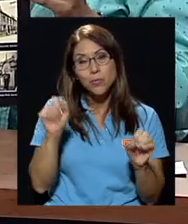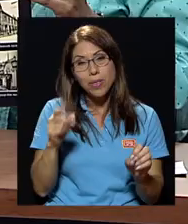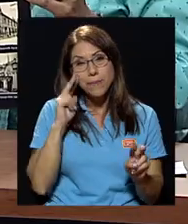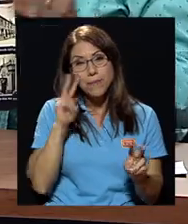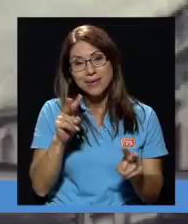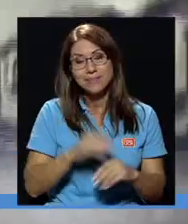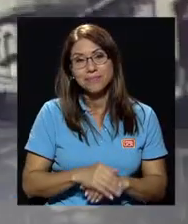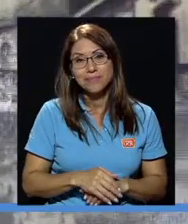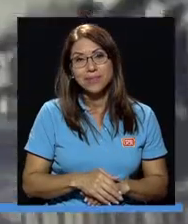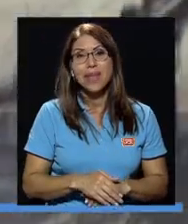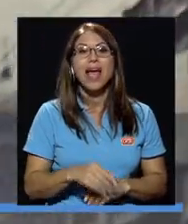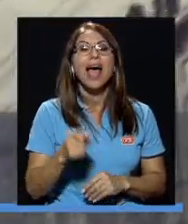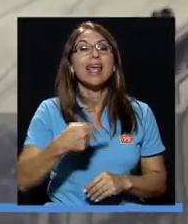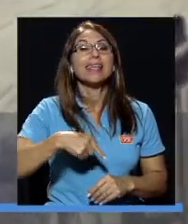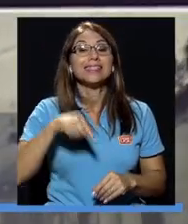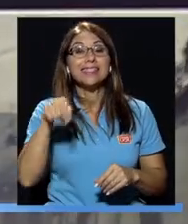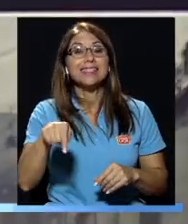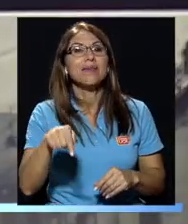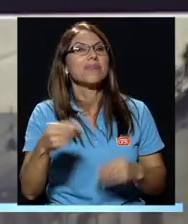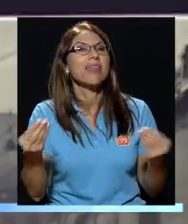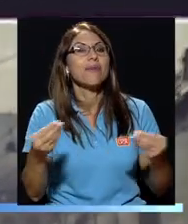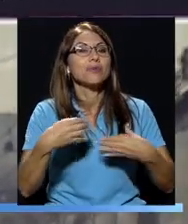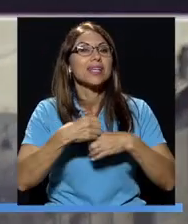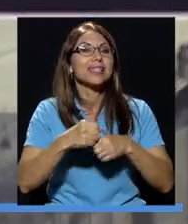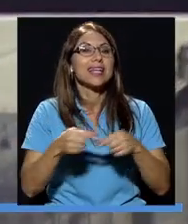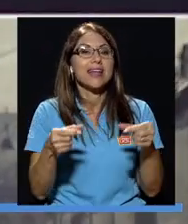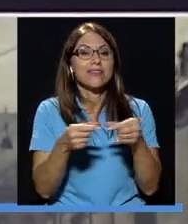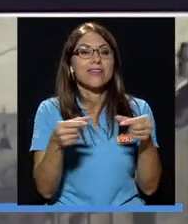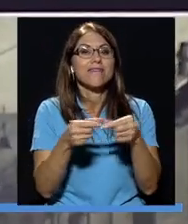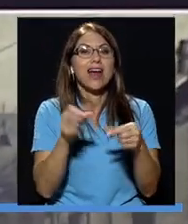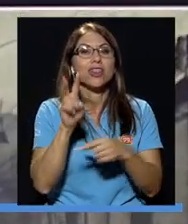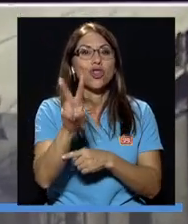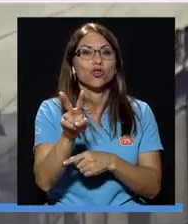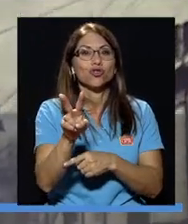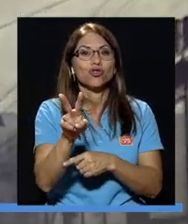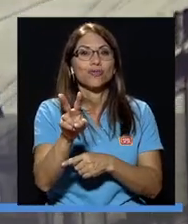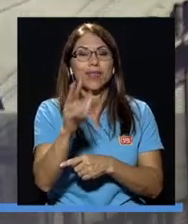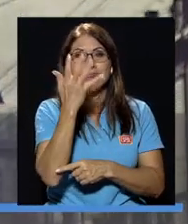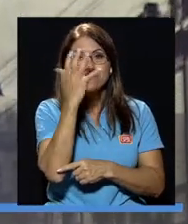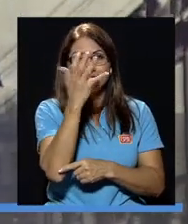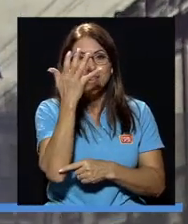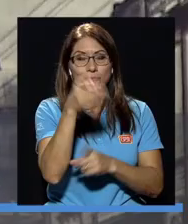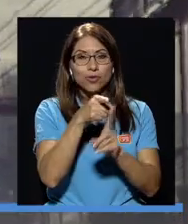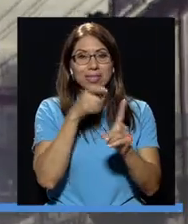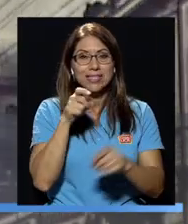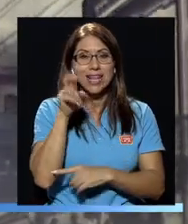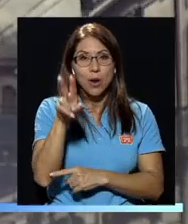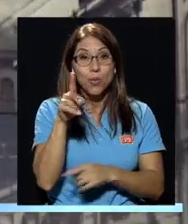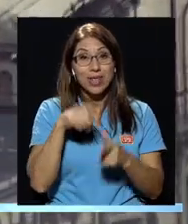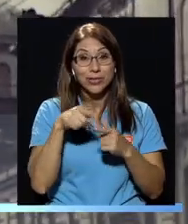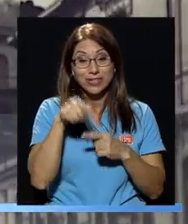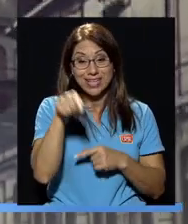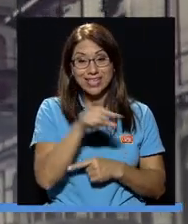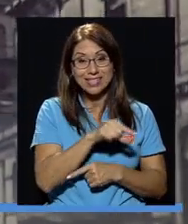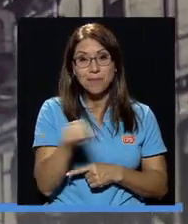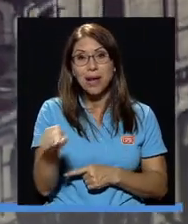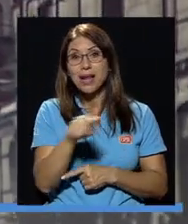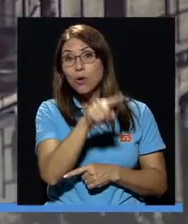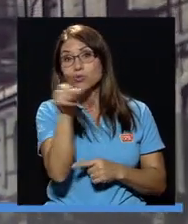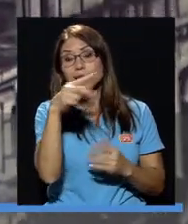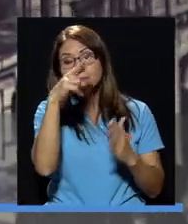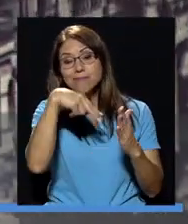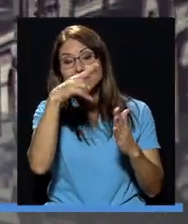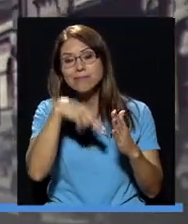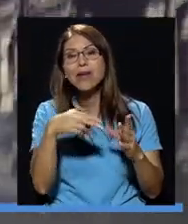este calendario vamos a rifar dos en nuestro Facebook de Desde la U, así que consúltelo esta semana para que vea cuál es la